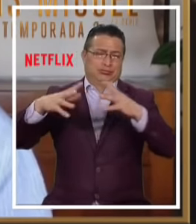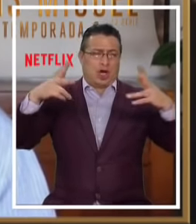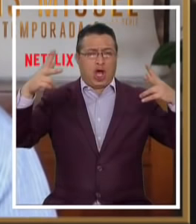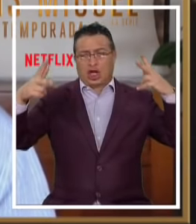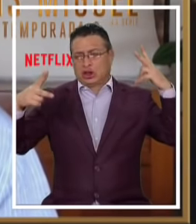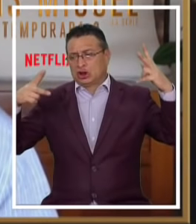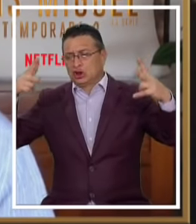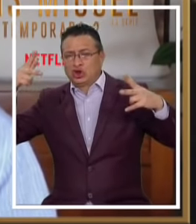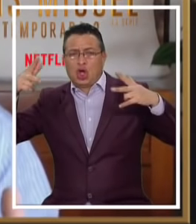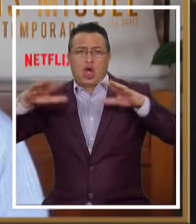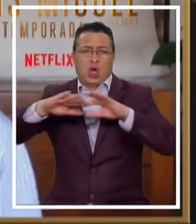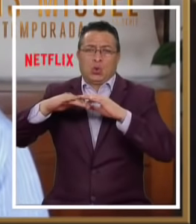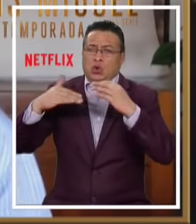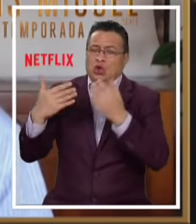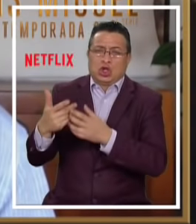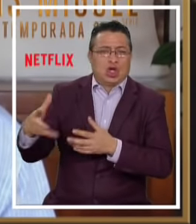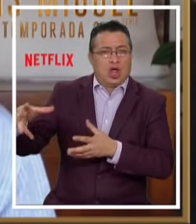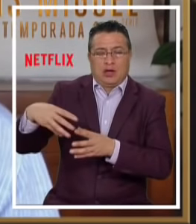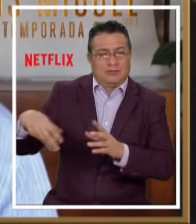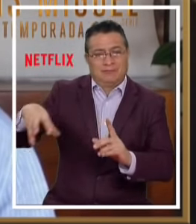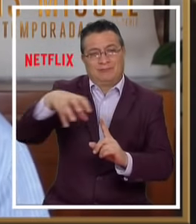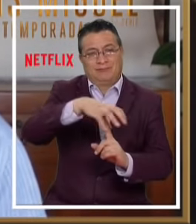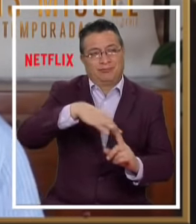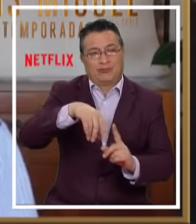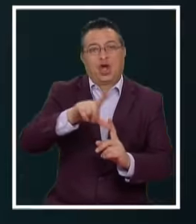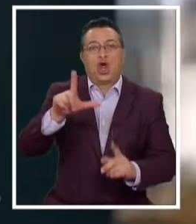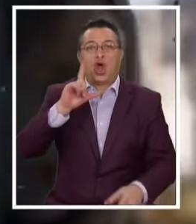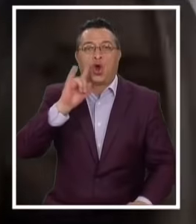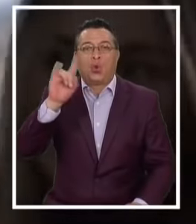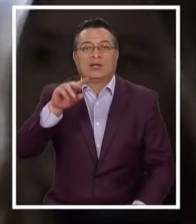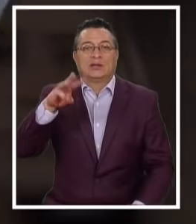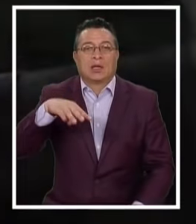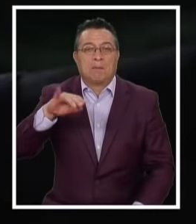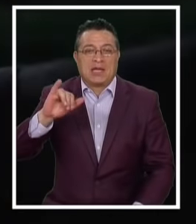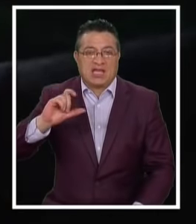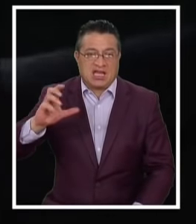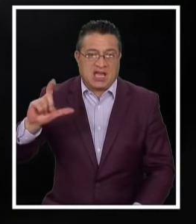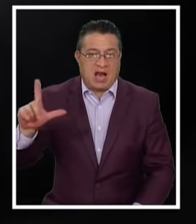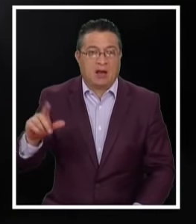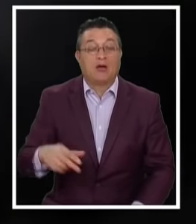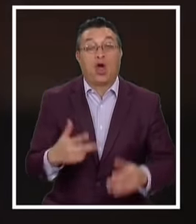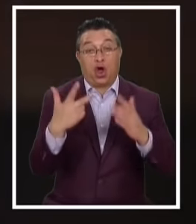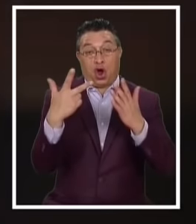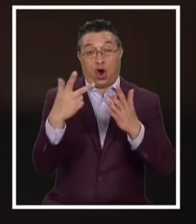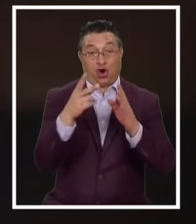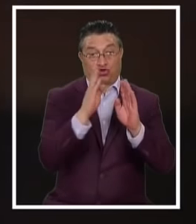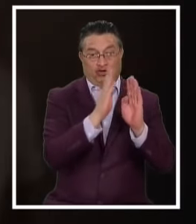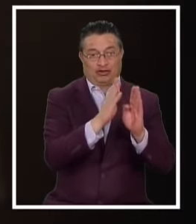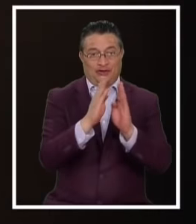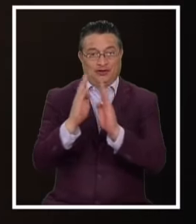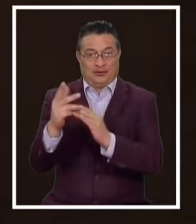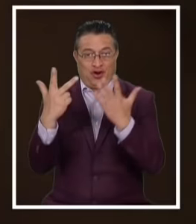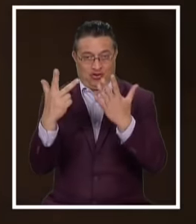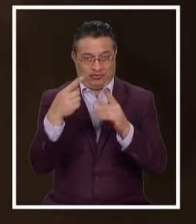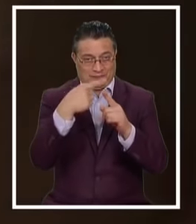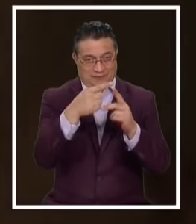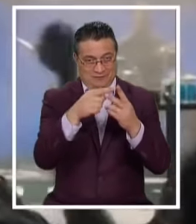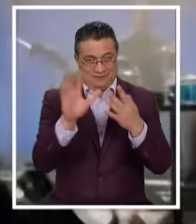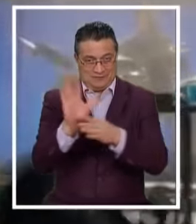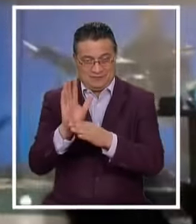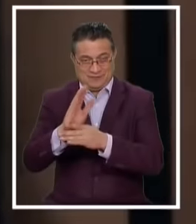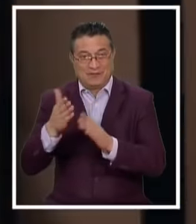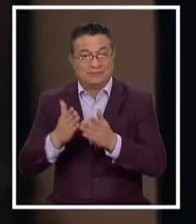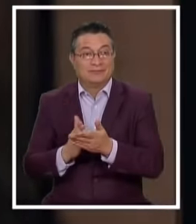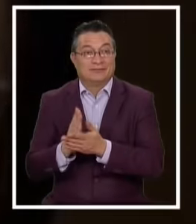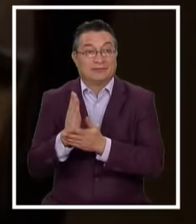show Que rodea Como decía César Que rodea Luis Murriete Ocho episodios Tendrá esta segunda temporada De la serie Que se estrena